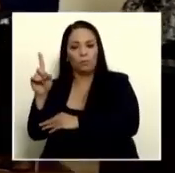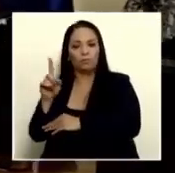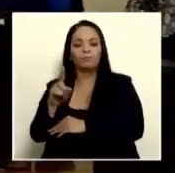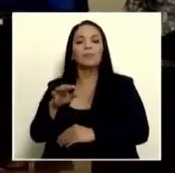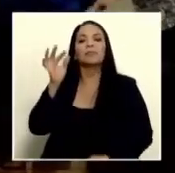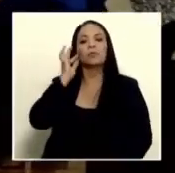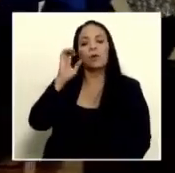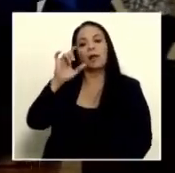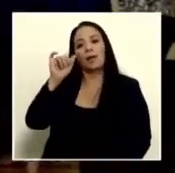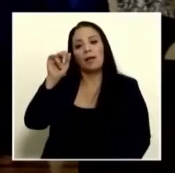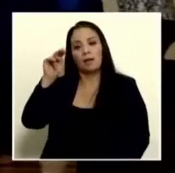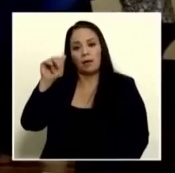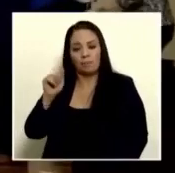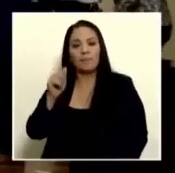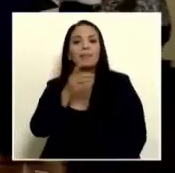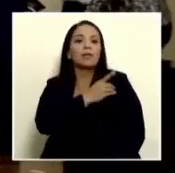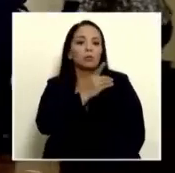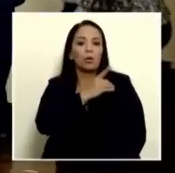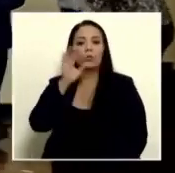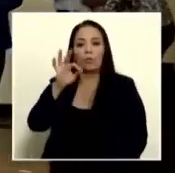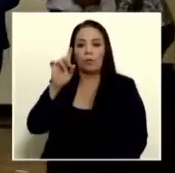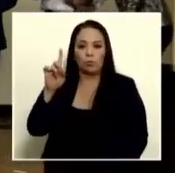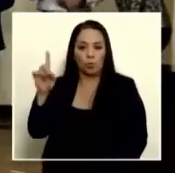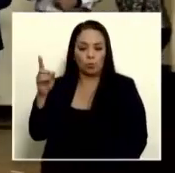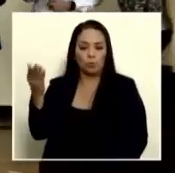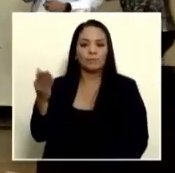Amoy, directora del 911. Hola.